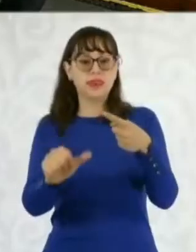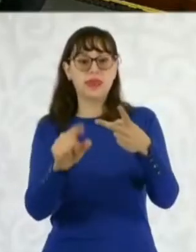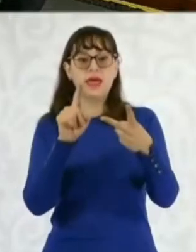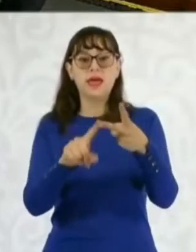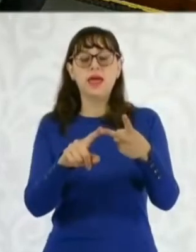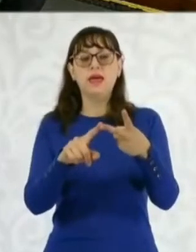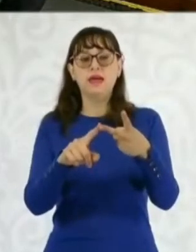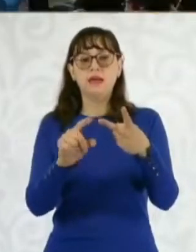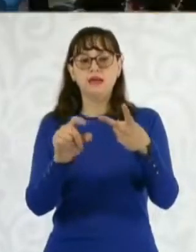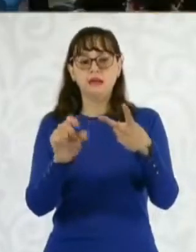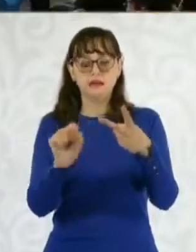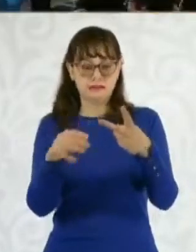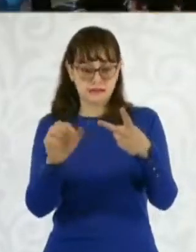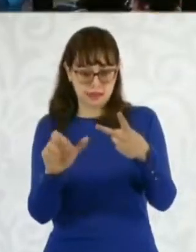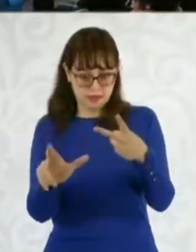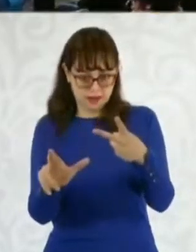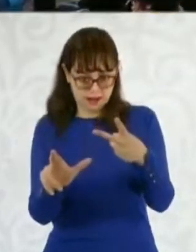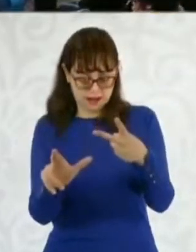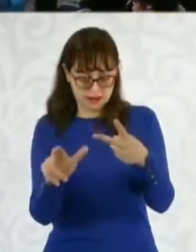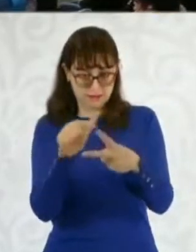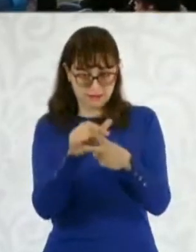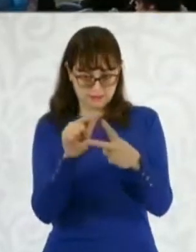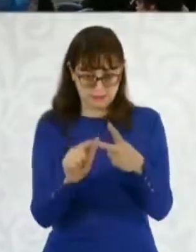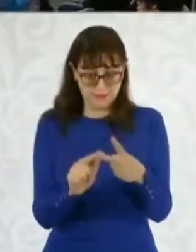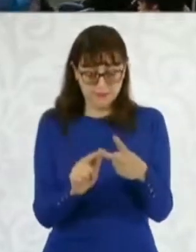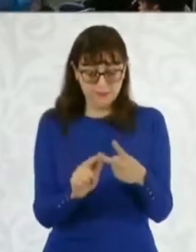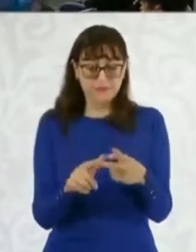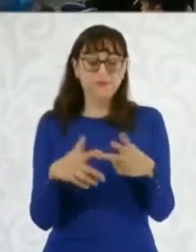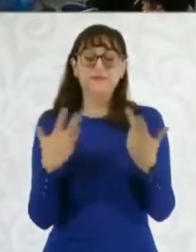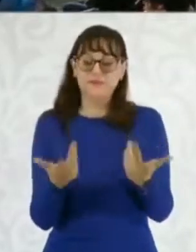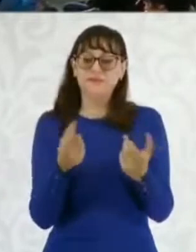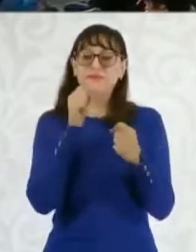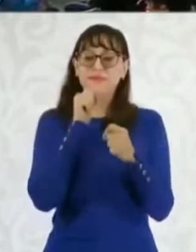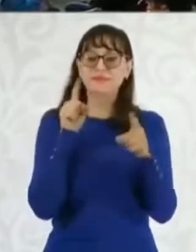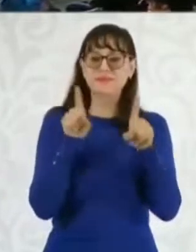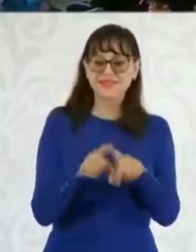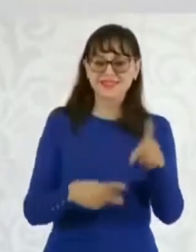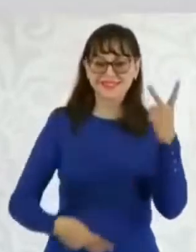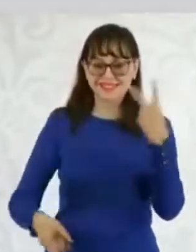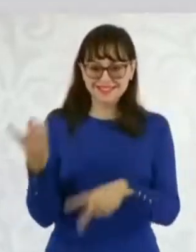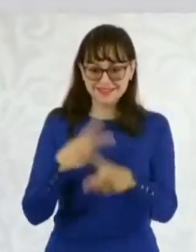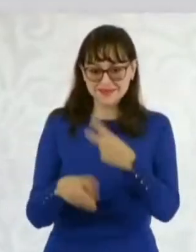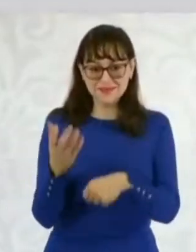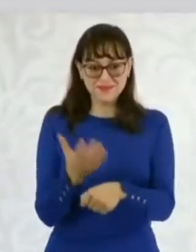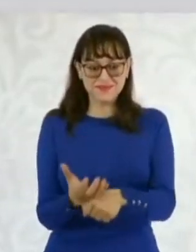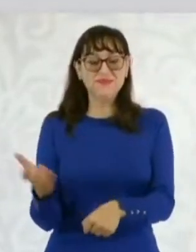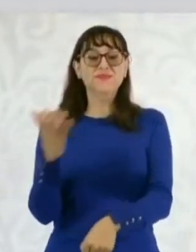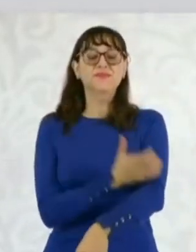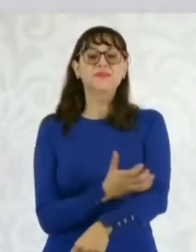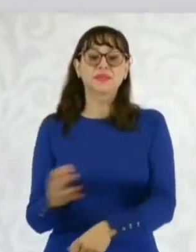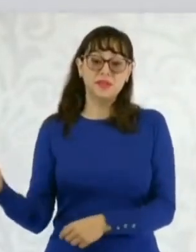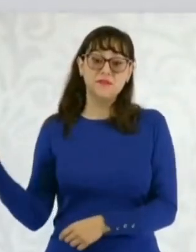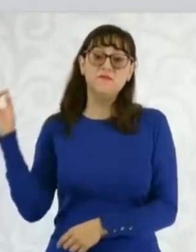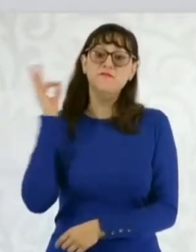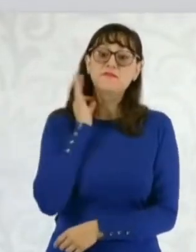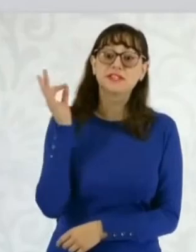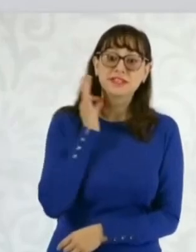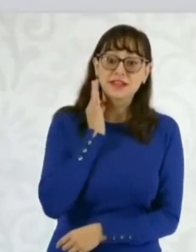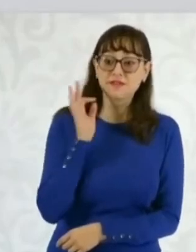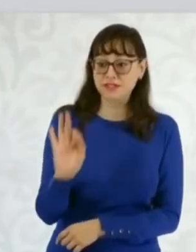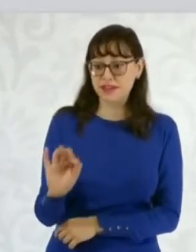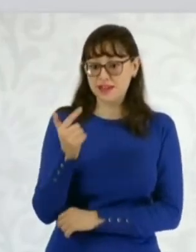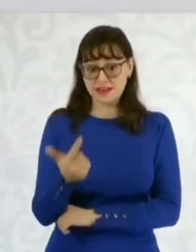Secretaría de Marina. Y tenemos el privilegio de que esté con nosotros el fiscal general de la